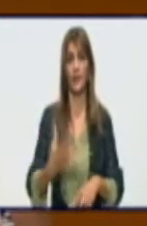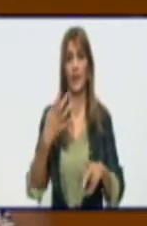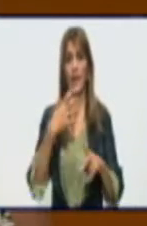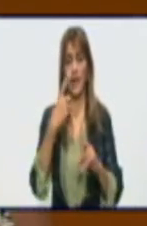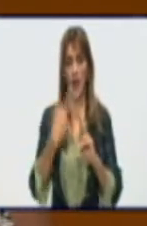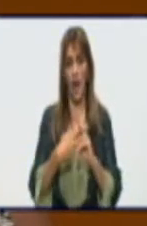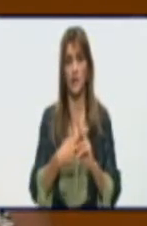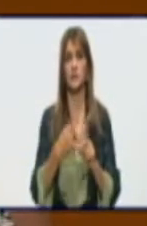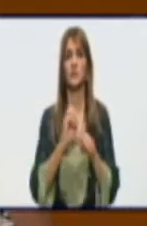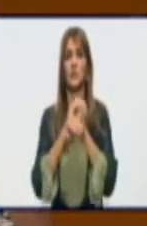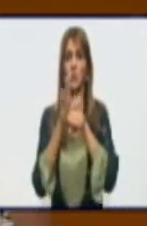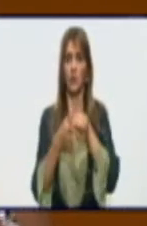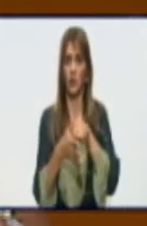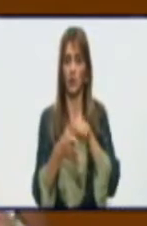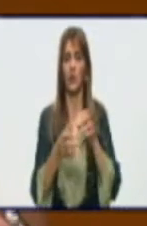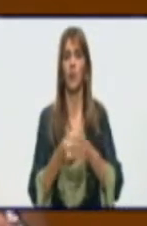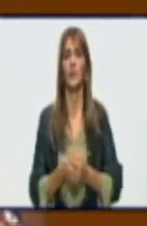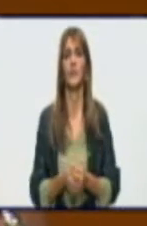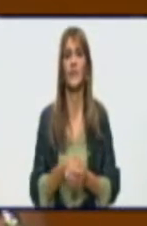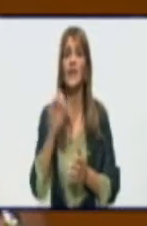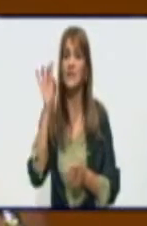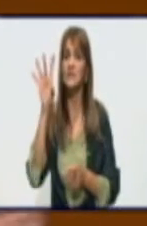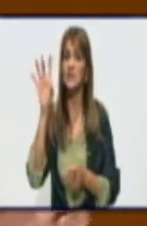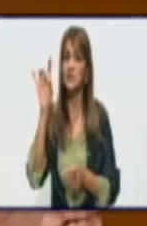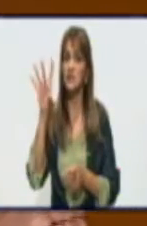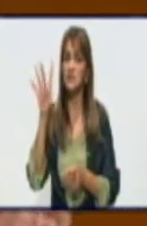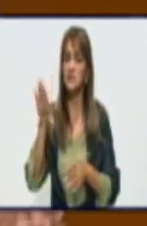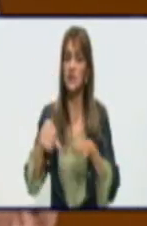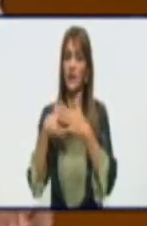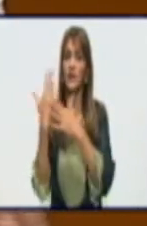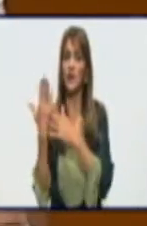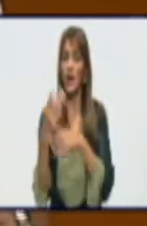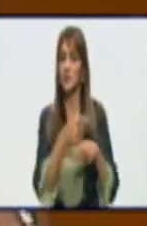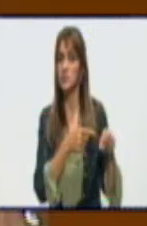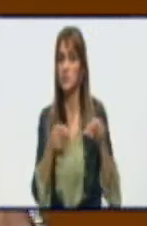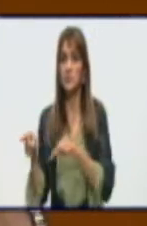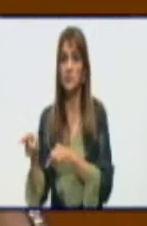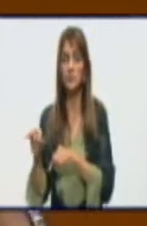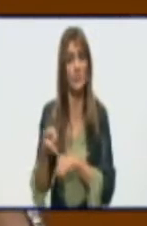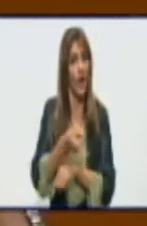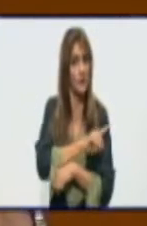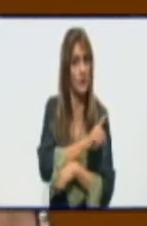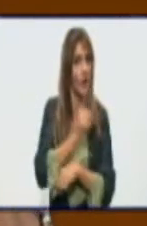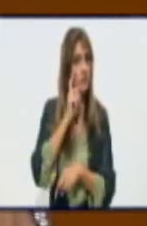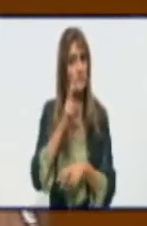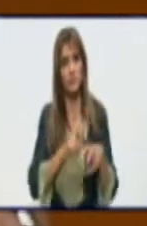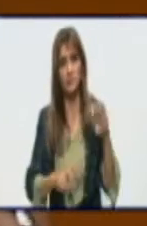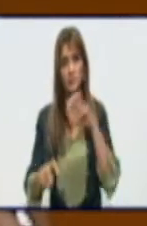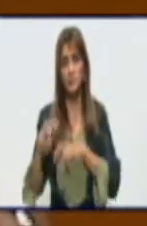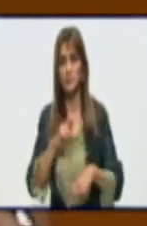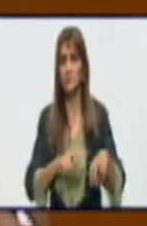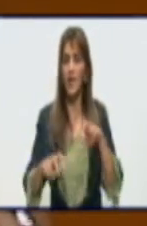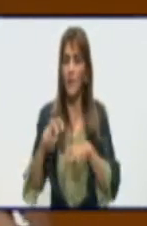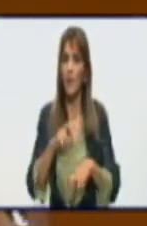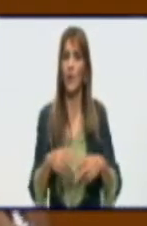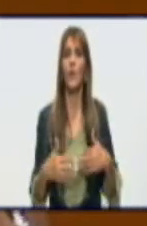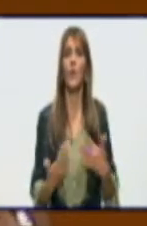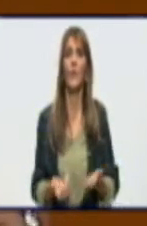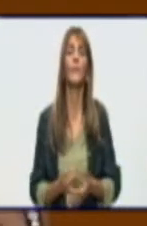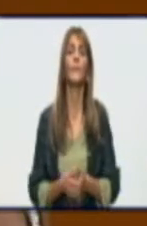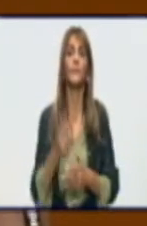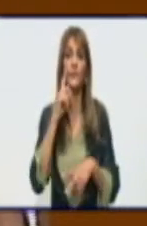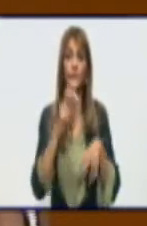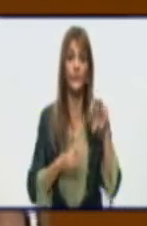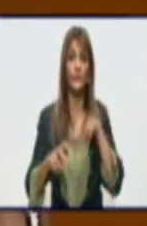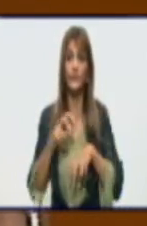que decir que en 15 días hemos hecho una evaluación que ya el otro día me preguntaste, con el tema de sospechosos, contactos. Y en los últimos 15